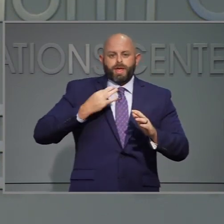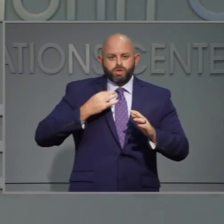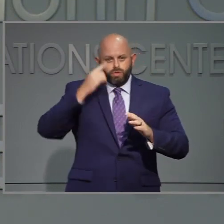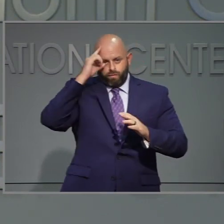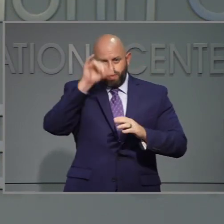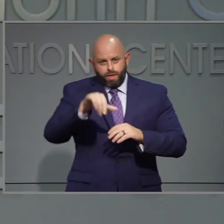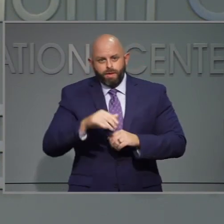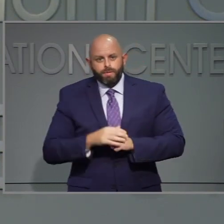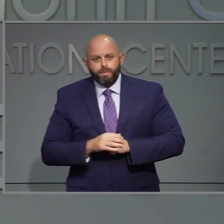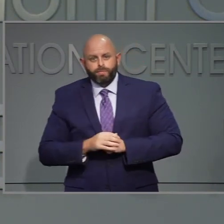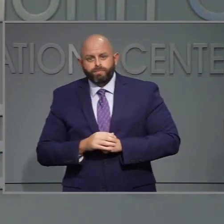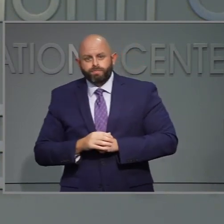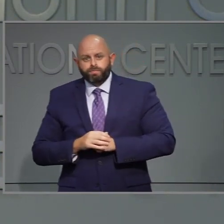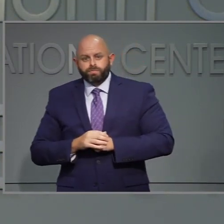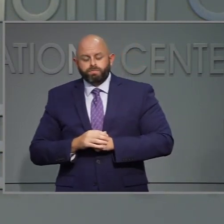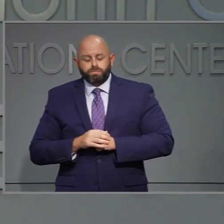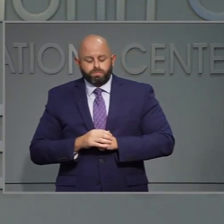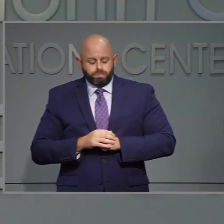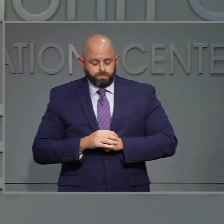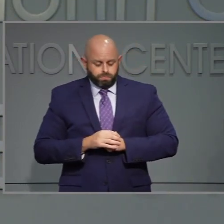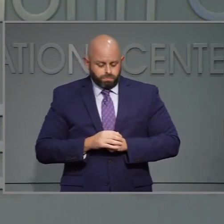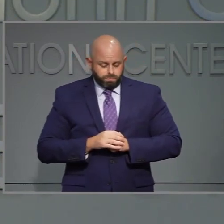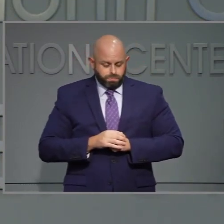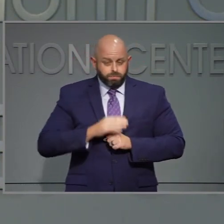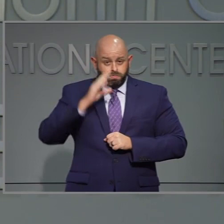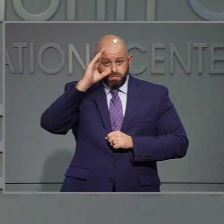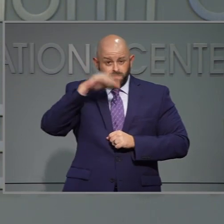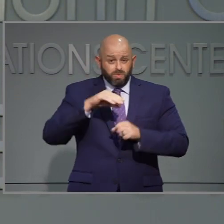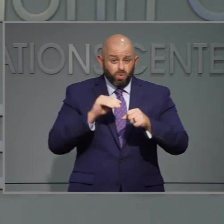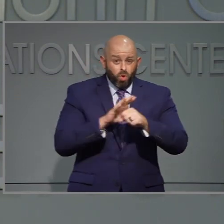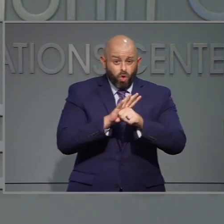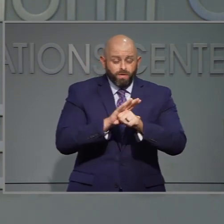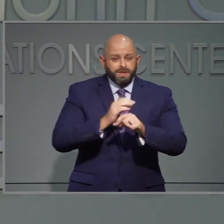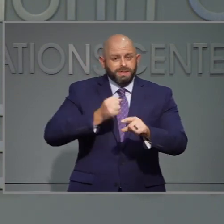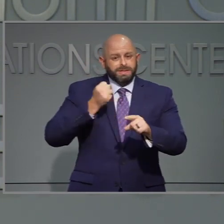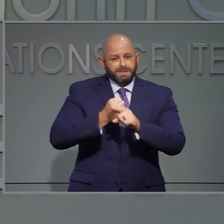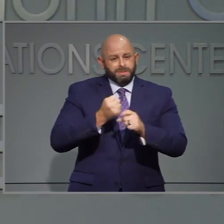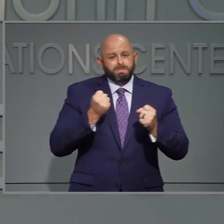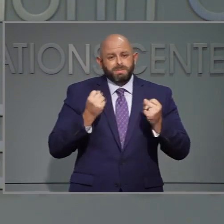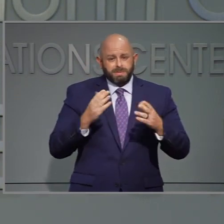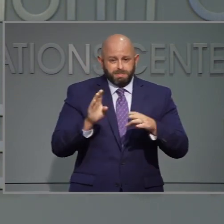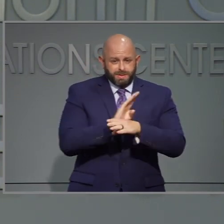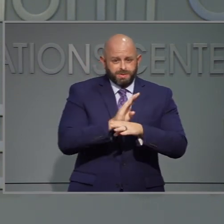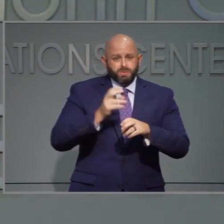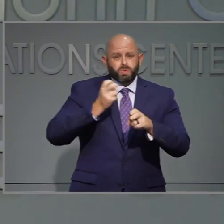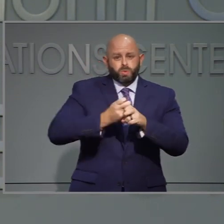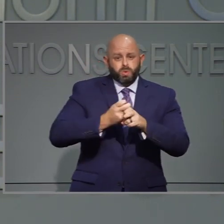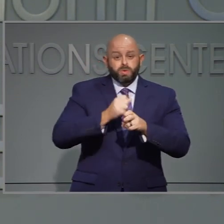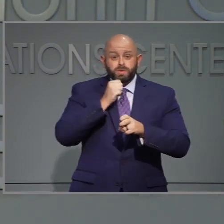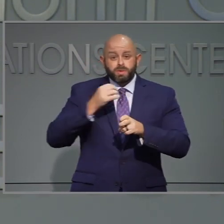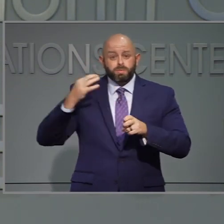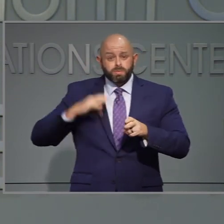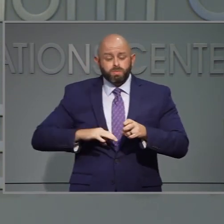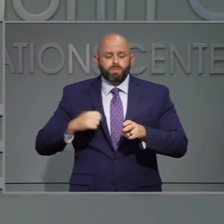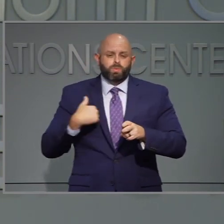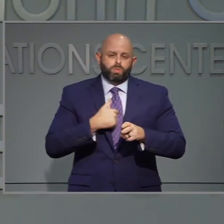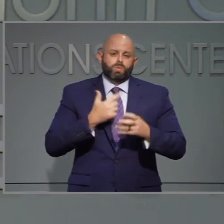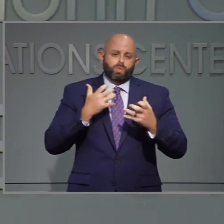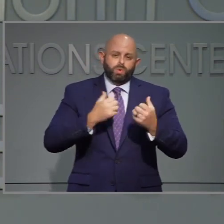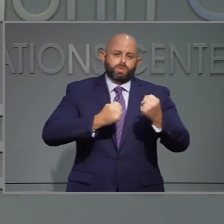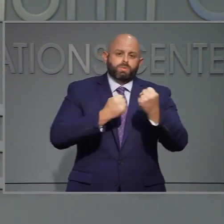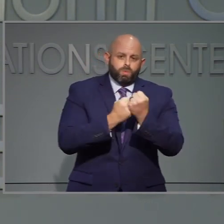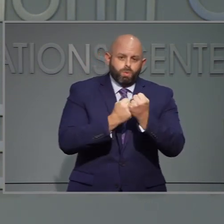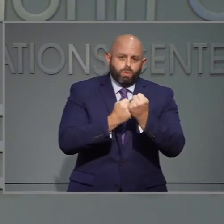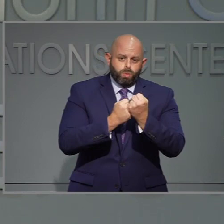a compartir. Yo sé que esta pandemia ha creado dificultades para muchos negocios y agencias sin fines de lucro. Es importante que los